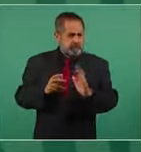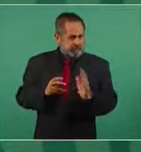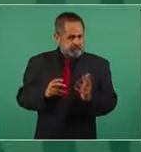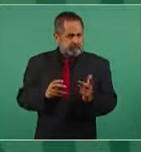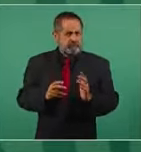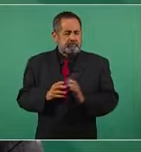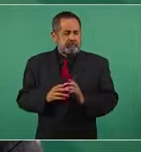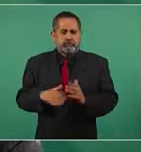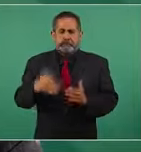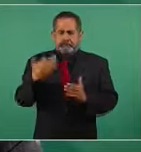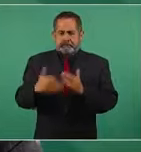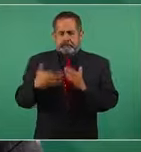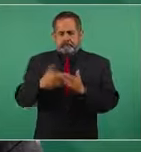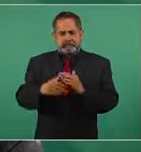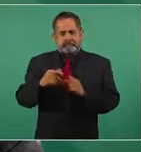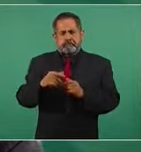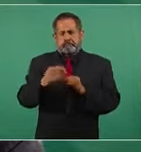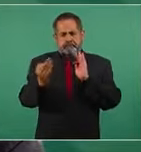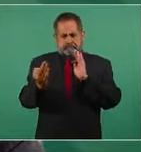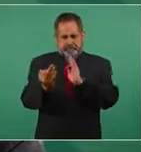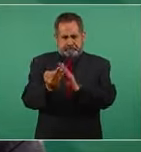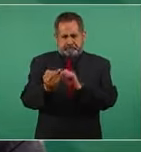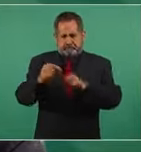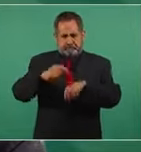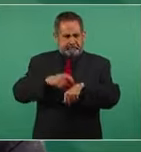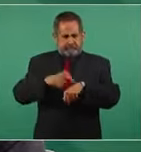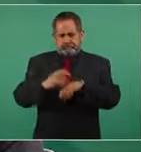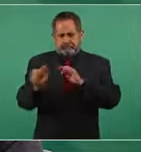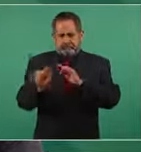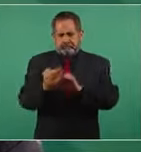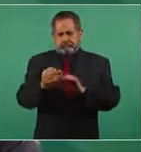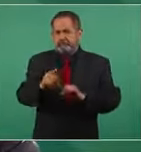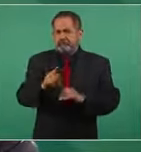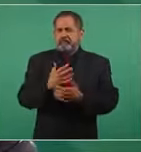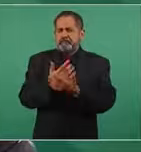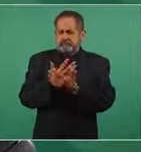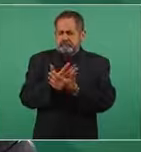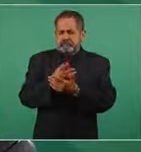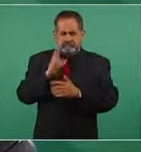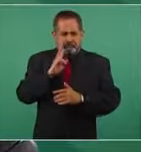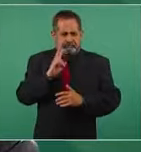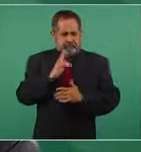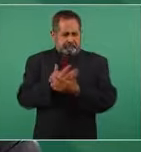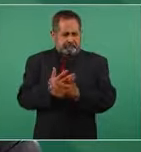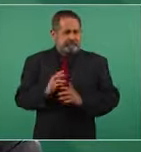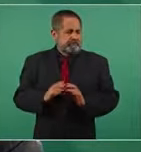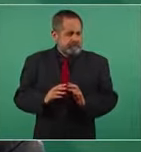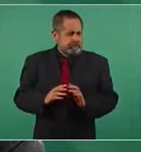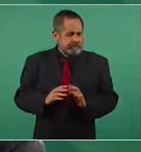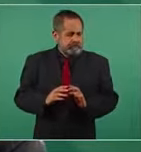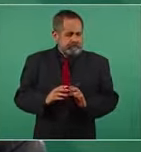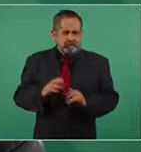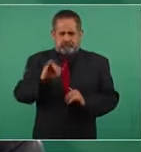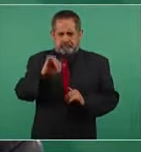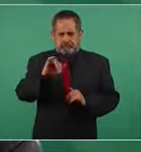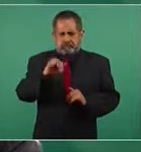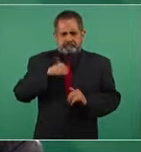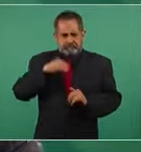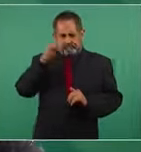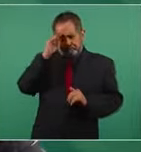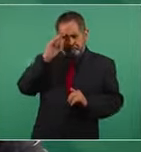ya falta menos tiempo, vamos a esperar. Pero sí hemos estado